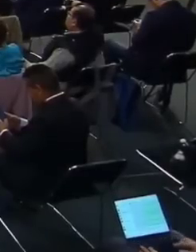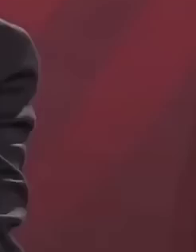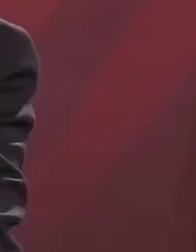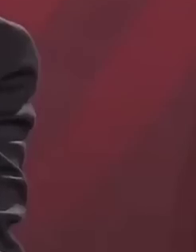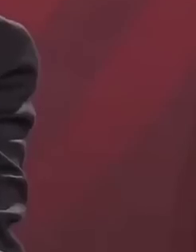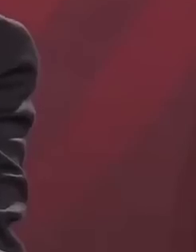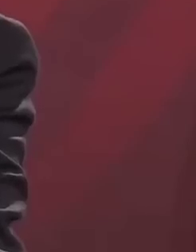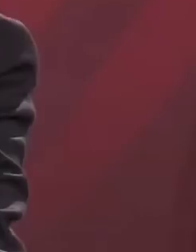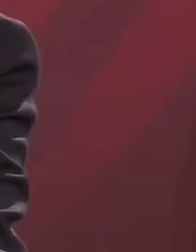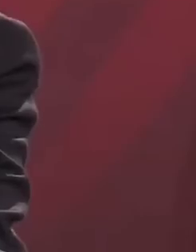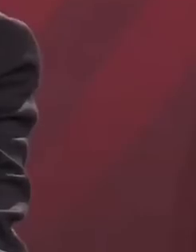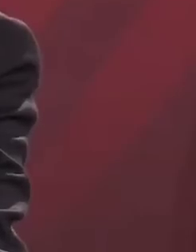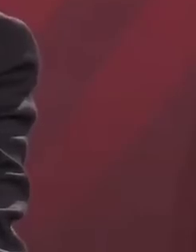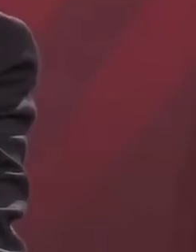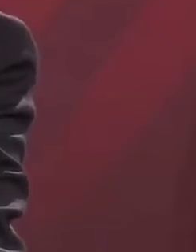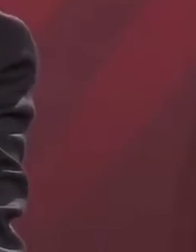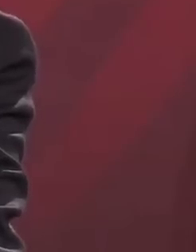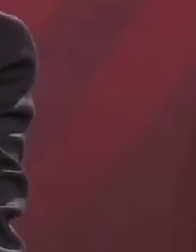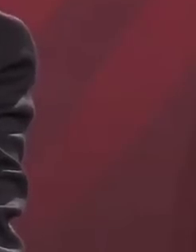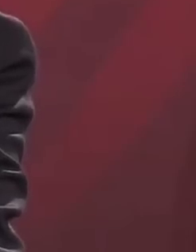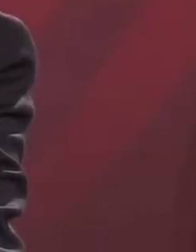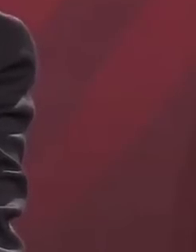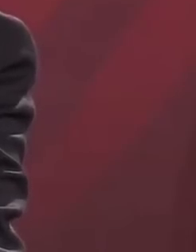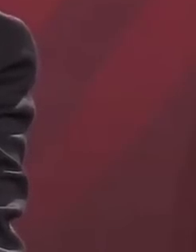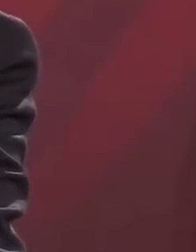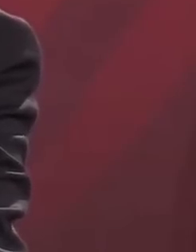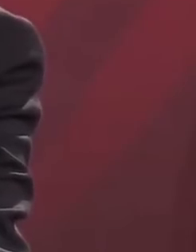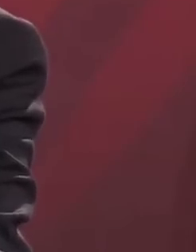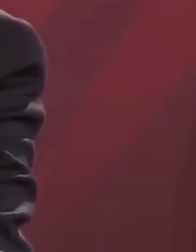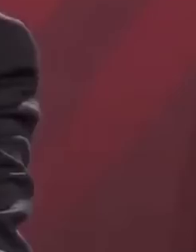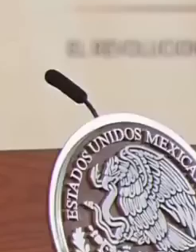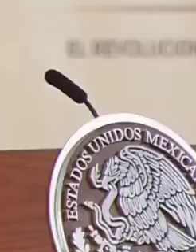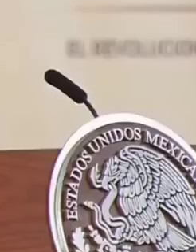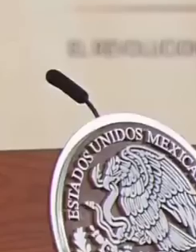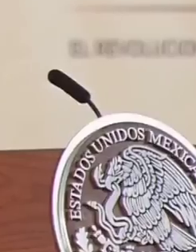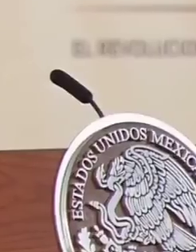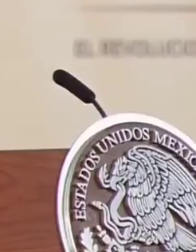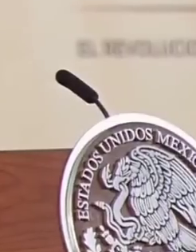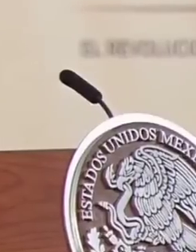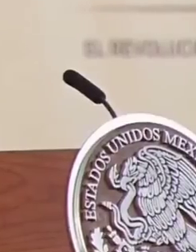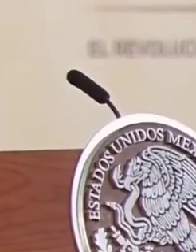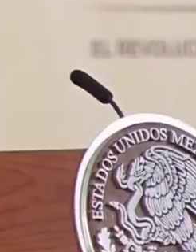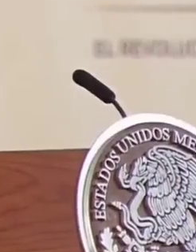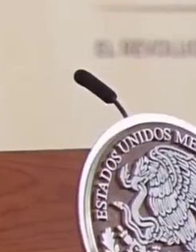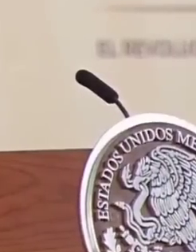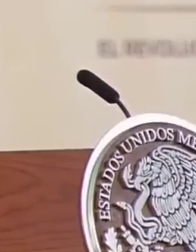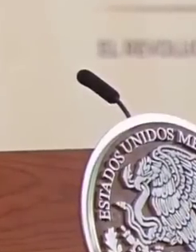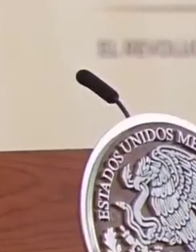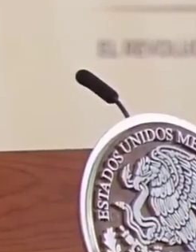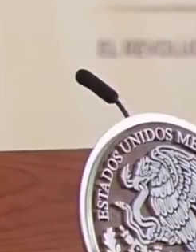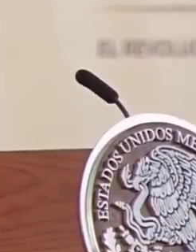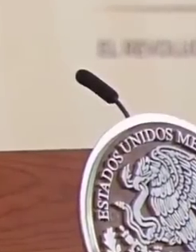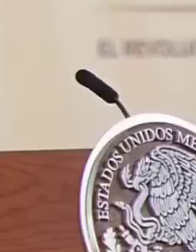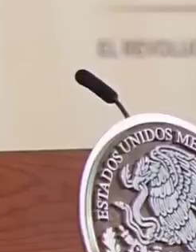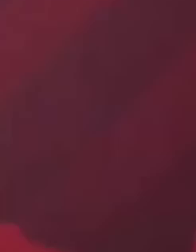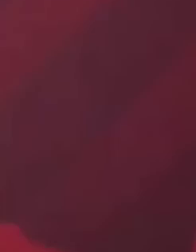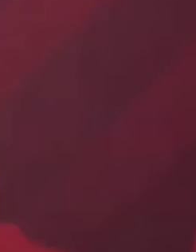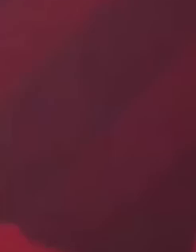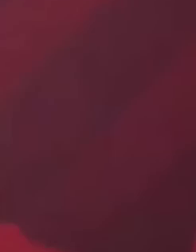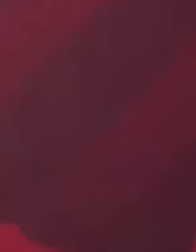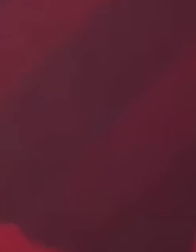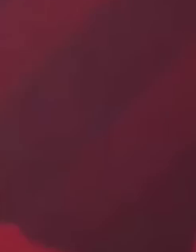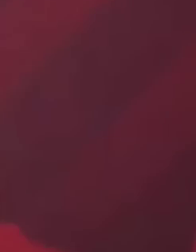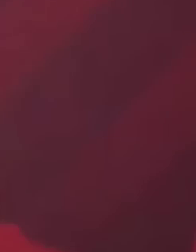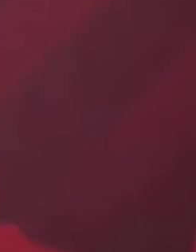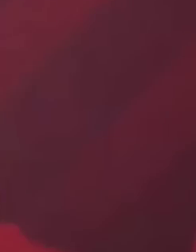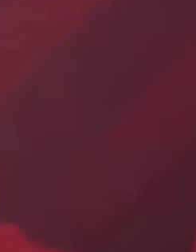mil millones de dólares y dos mil que